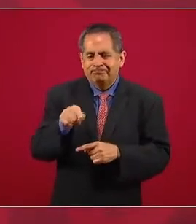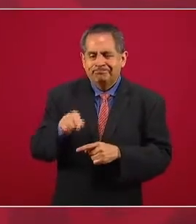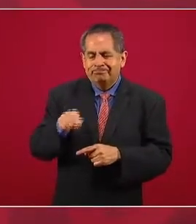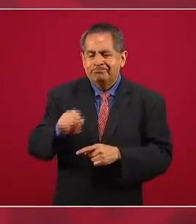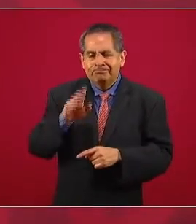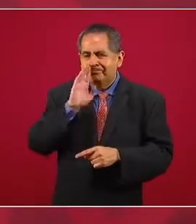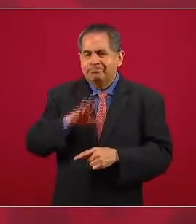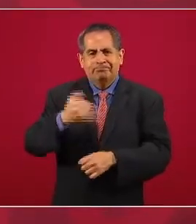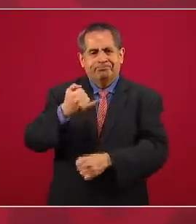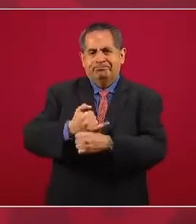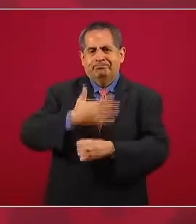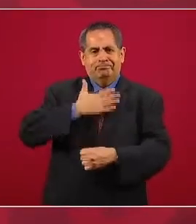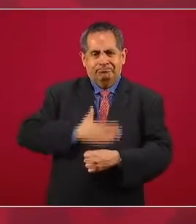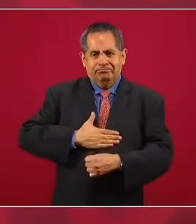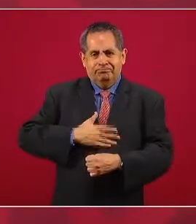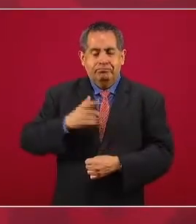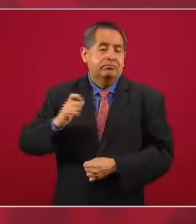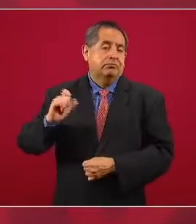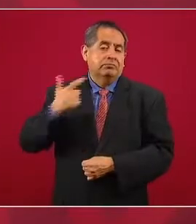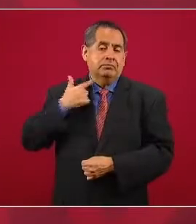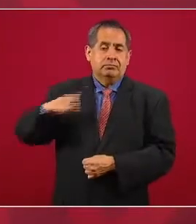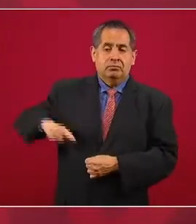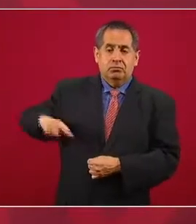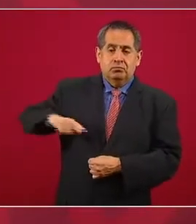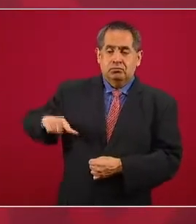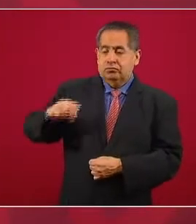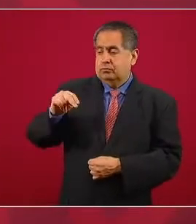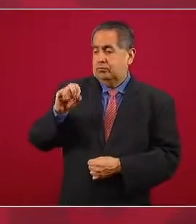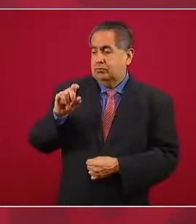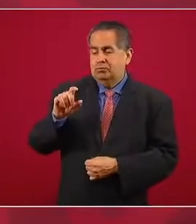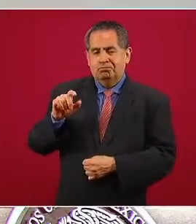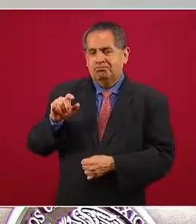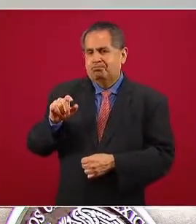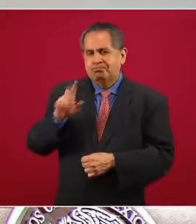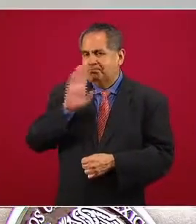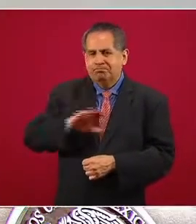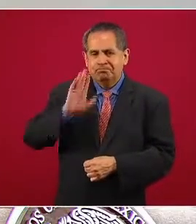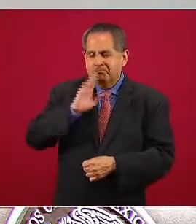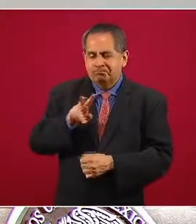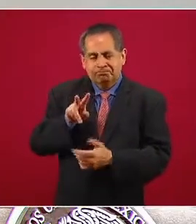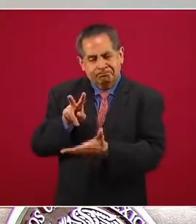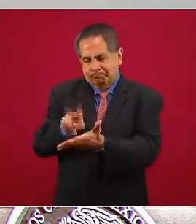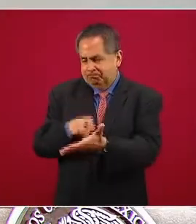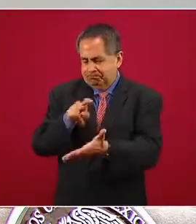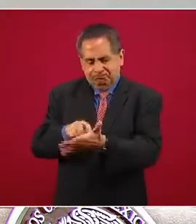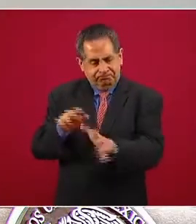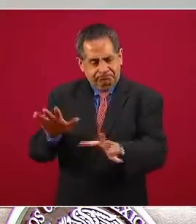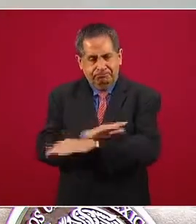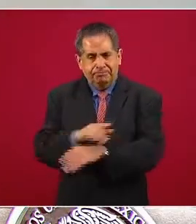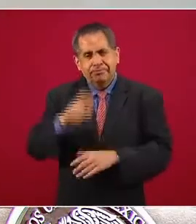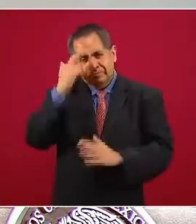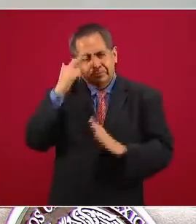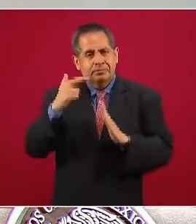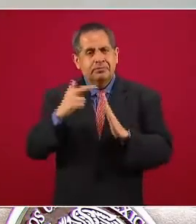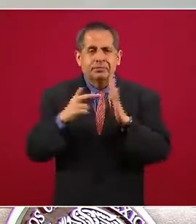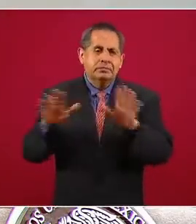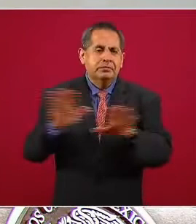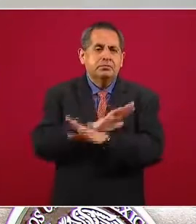herencias más injustas del gobierno neoliberal. La Reforma 97